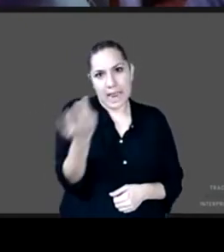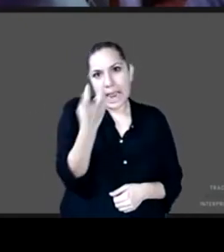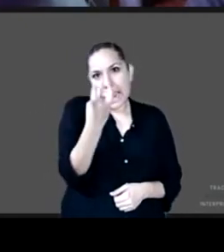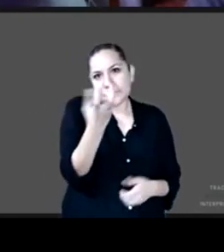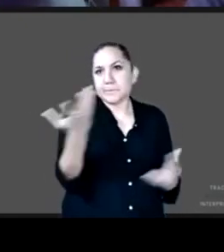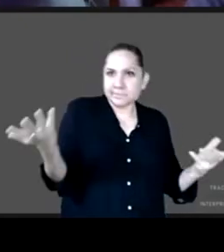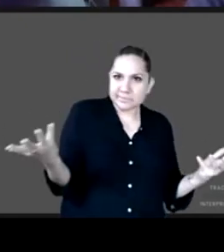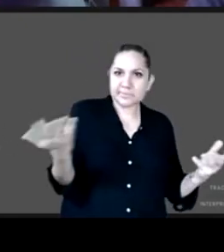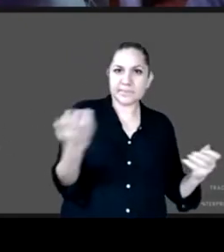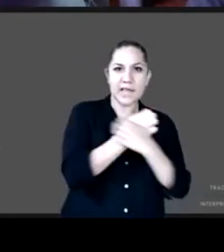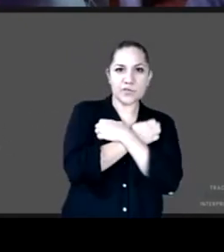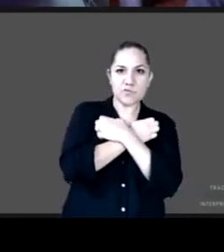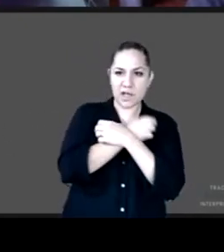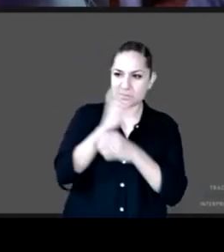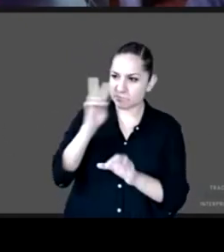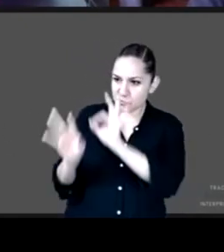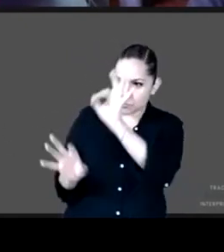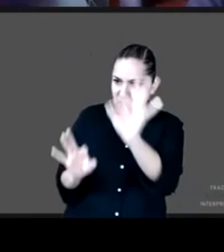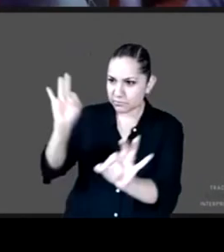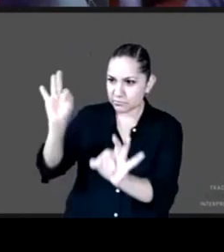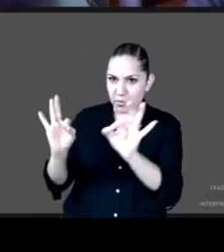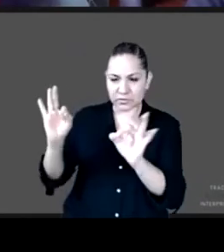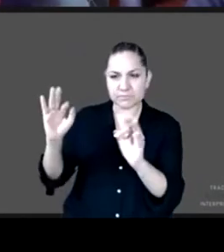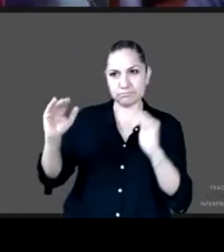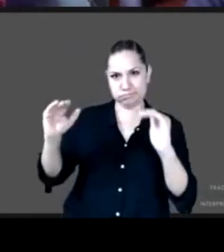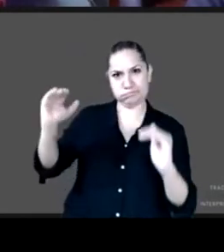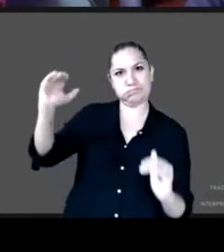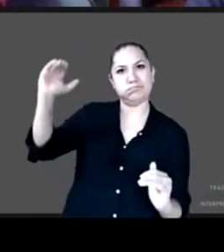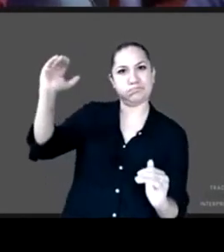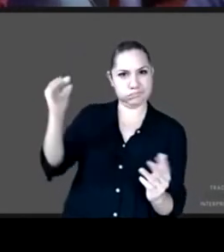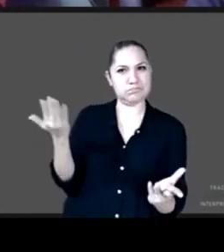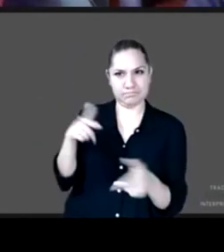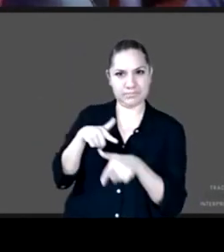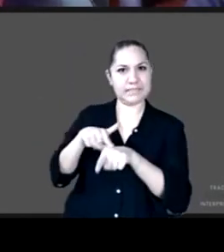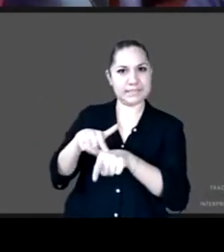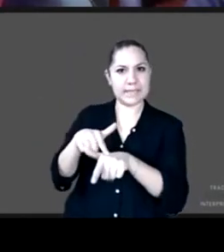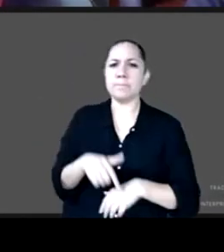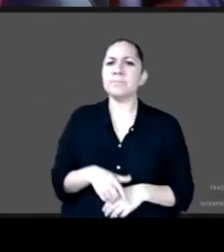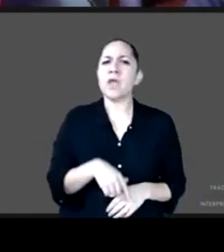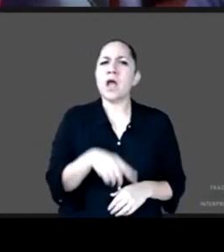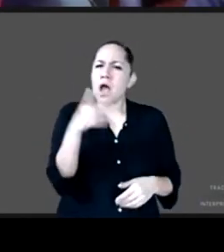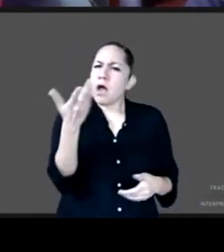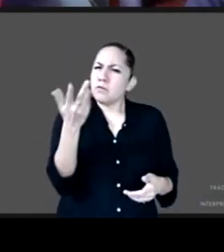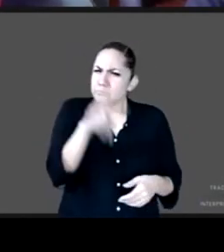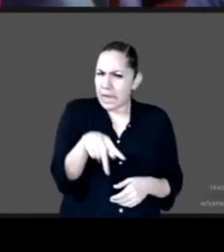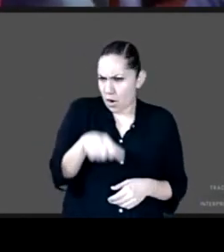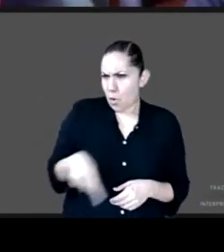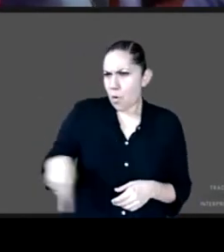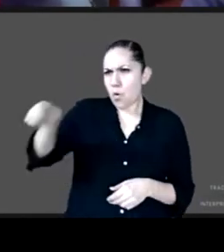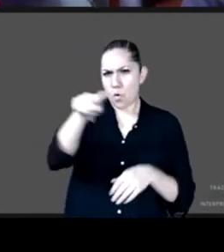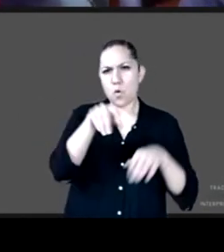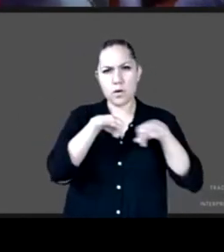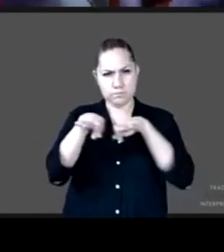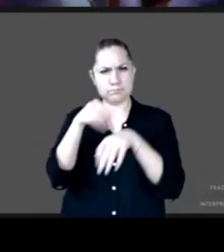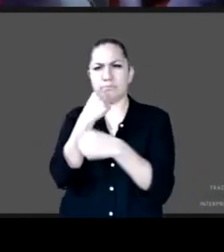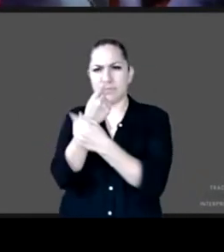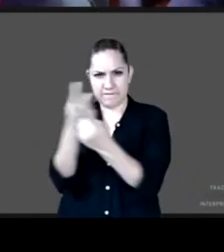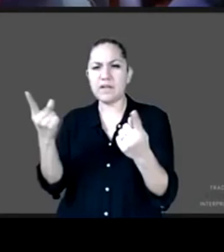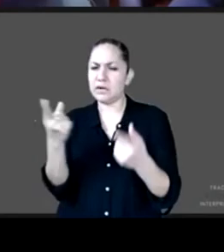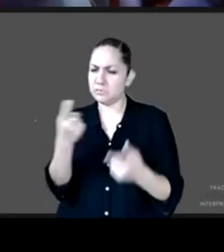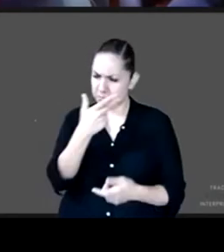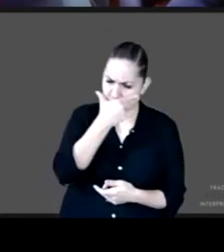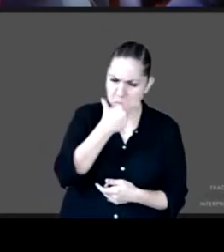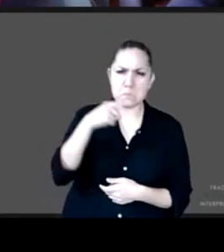Entonces, sí hay trabajo infantil en los dos géneros, pero de diferente forma. Las mujeres, por lo